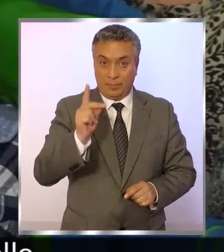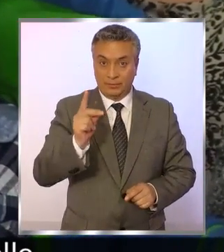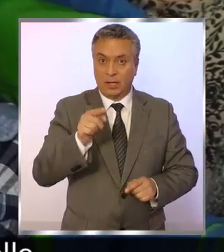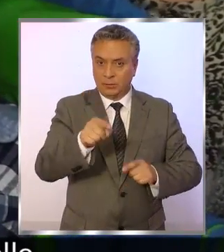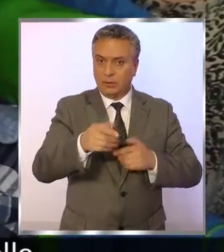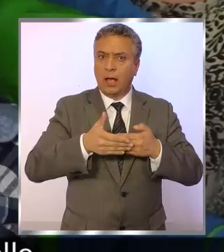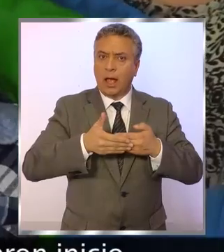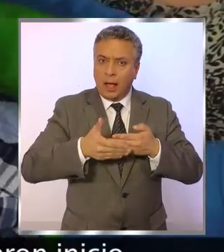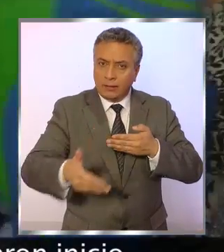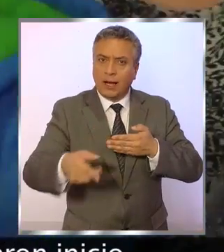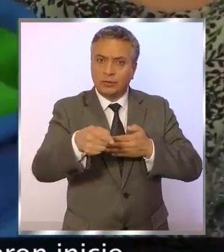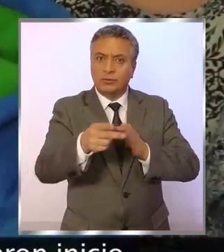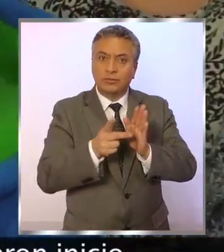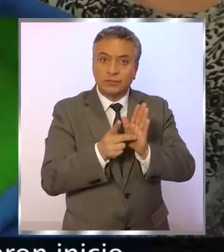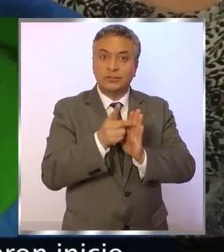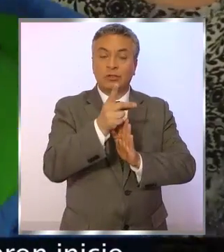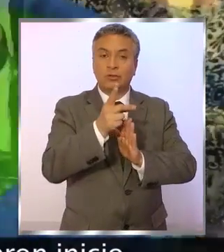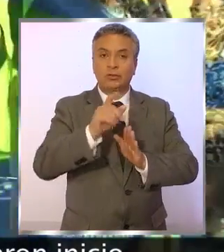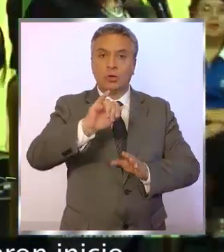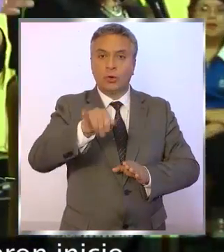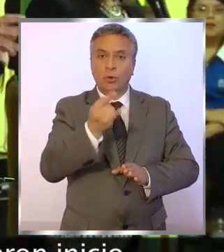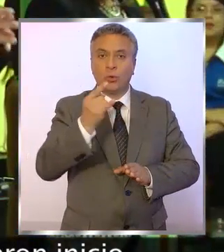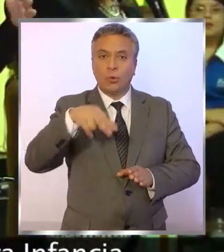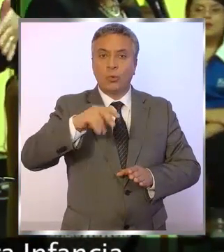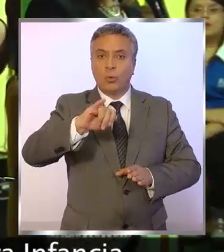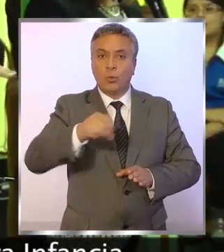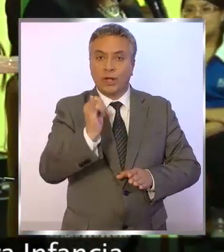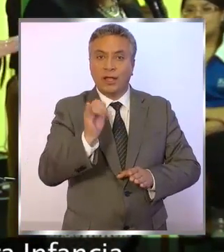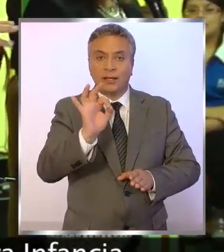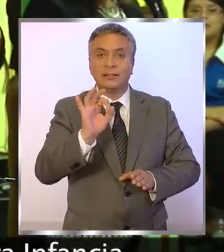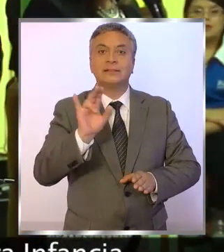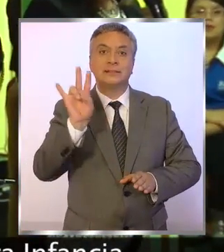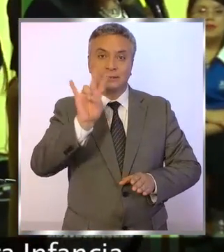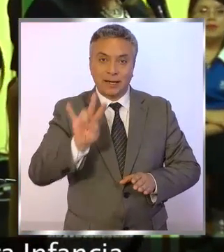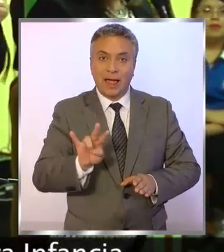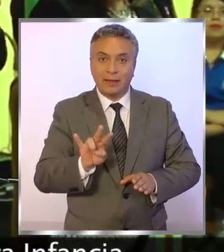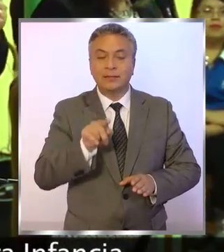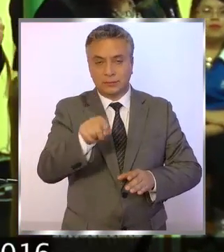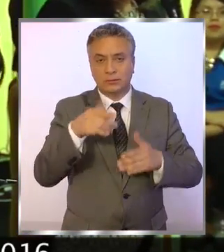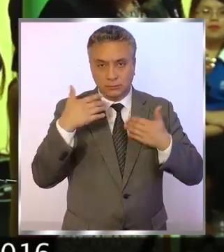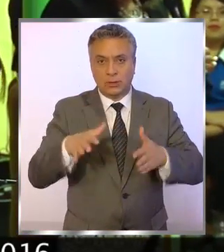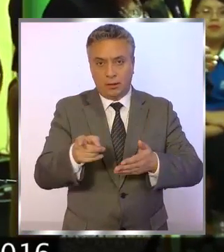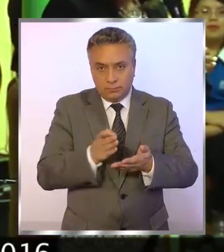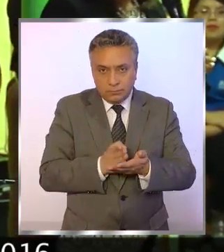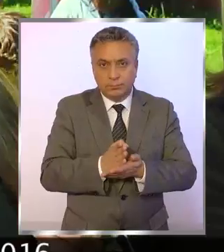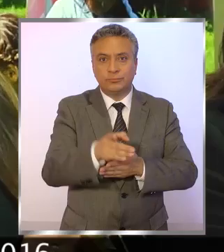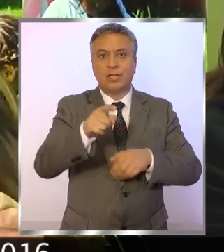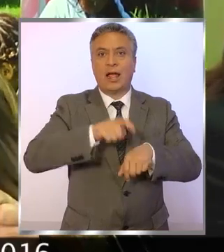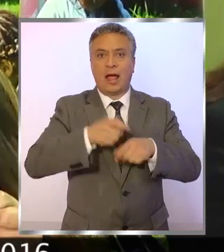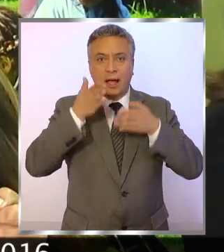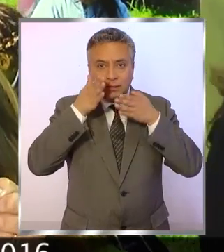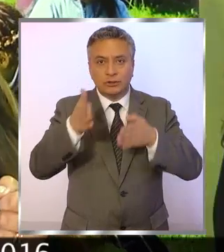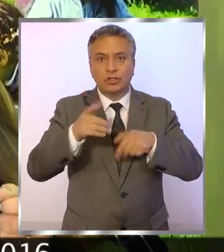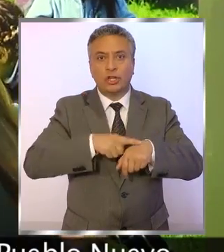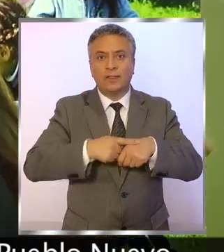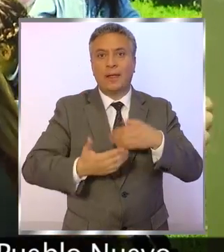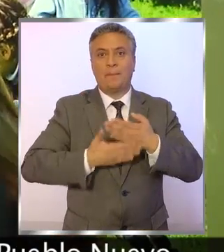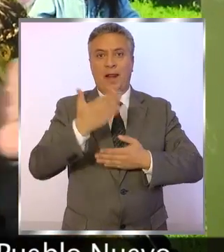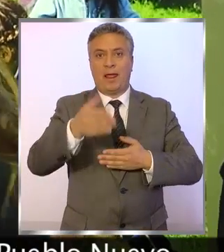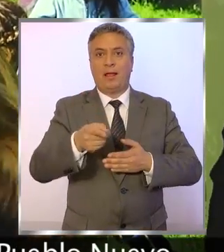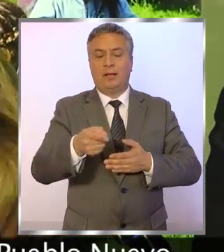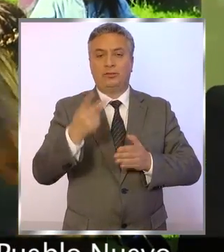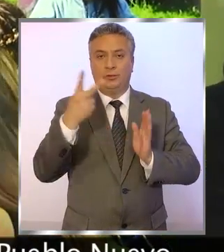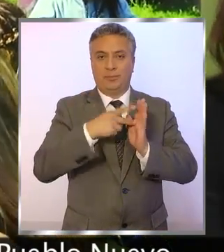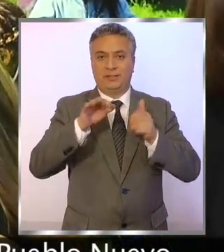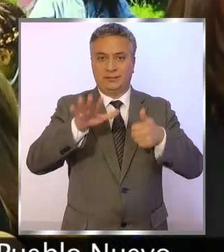desarrollo, es que la Junji y el Senadis dieron inicio oficial al programa de Primera Infancia y Atención Temprana 2016 en el Jardín